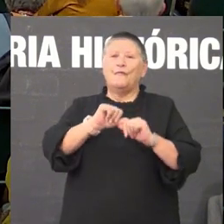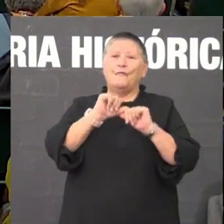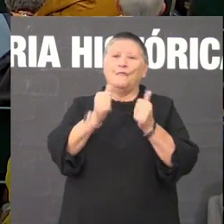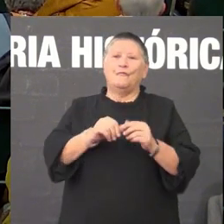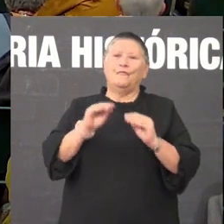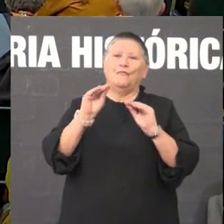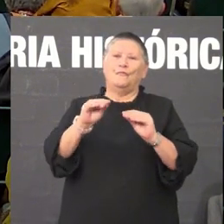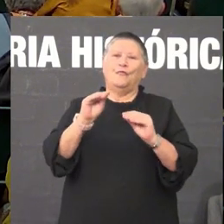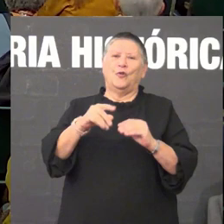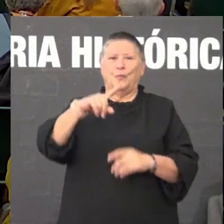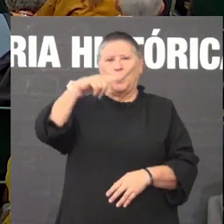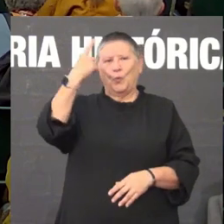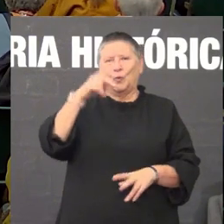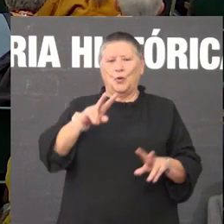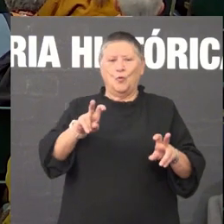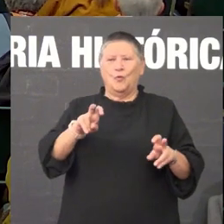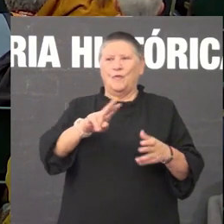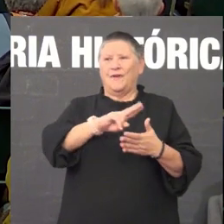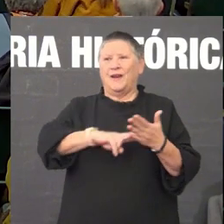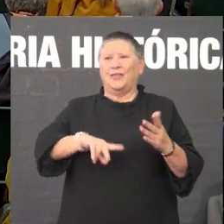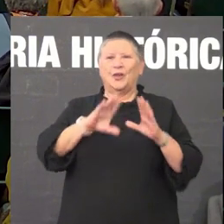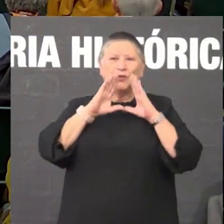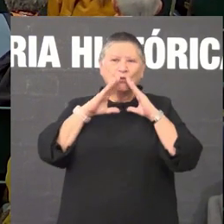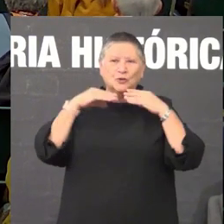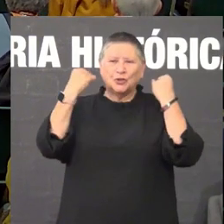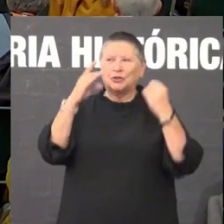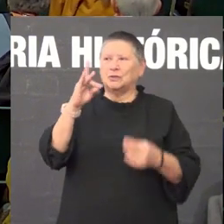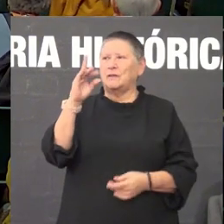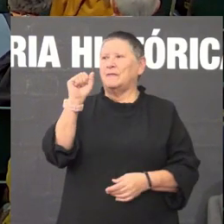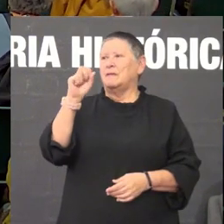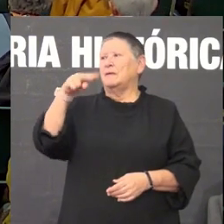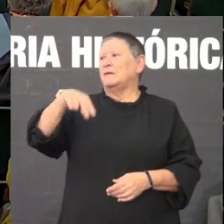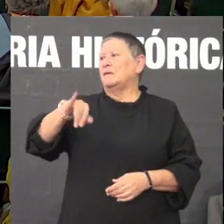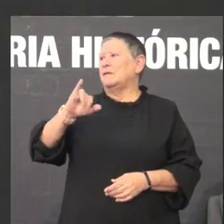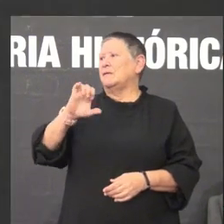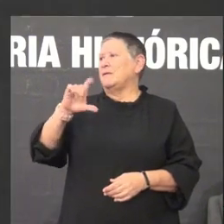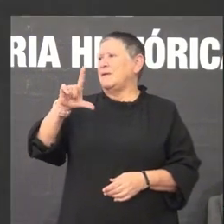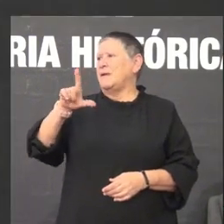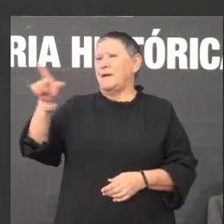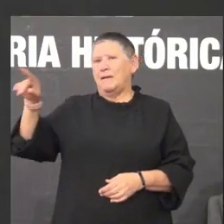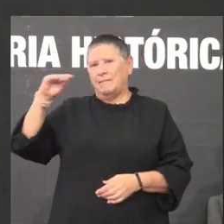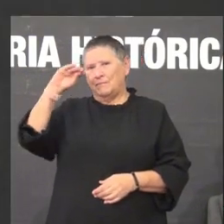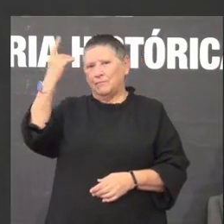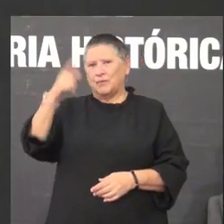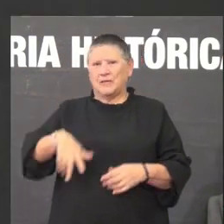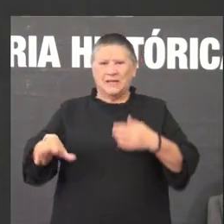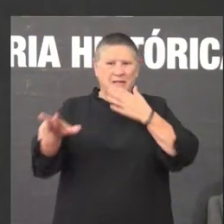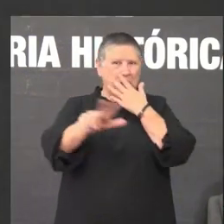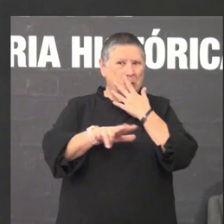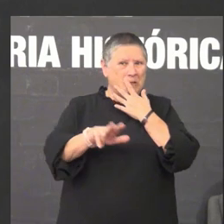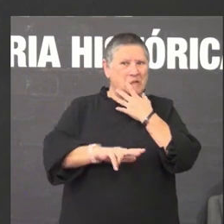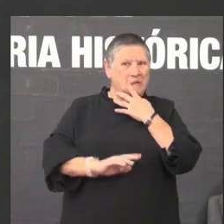nova Galicia o sorriso de Daniel é imaginável unha obra así en castelán ser queimada